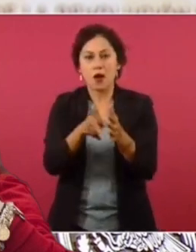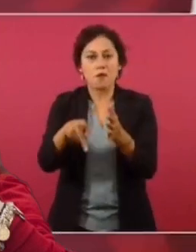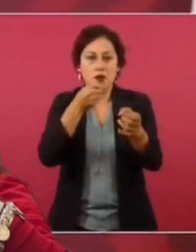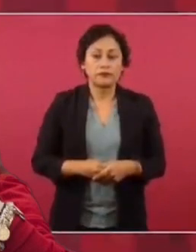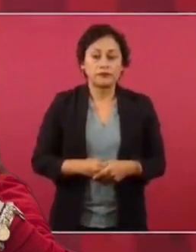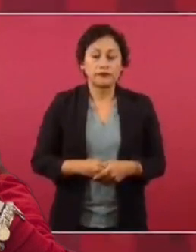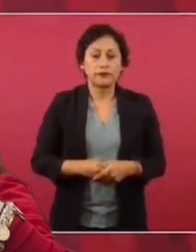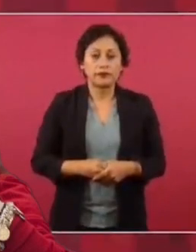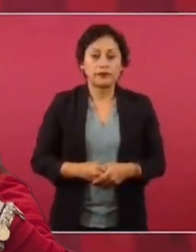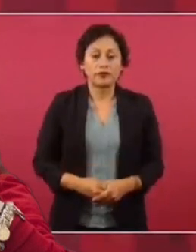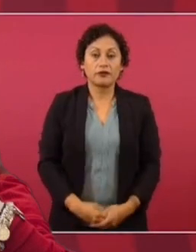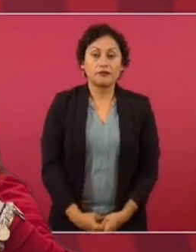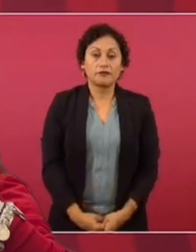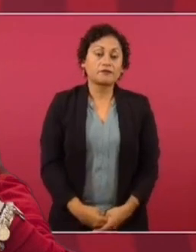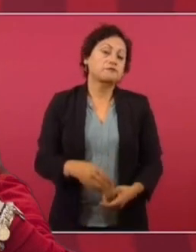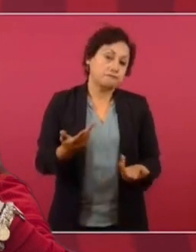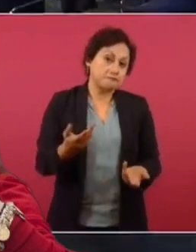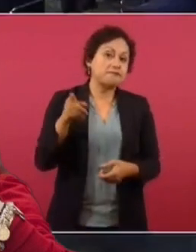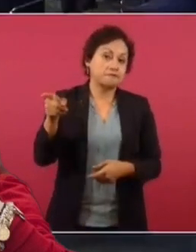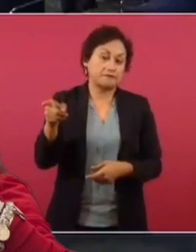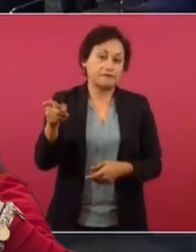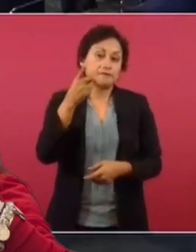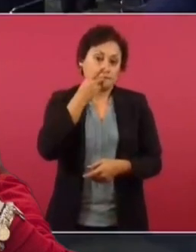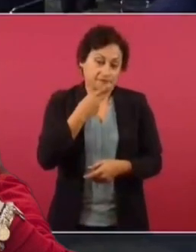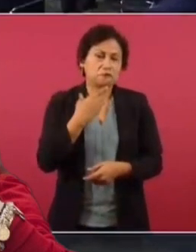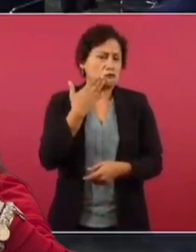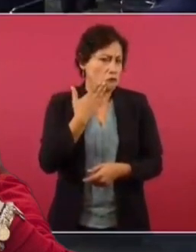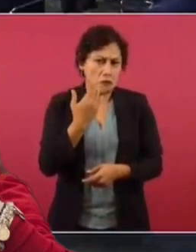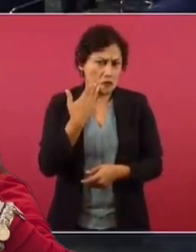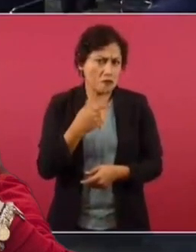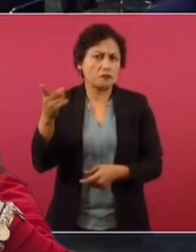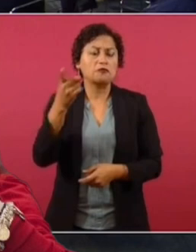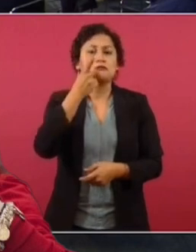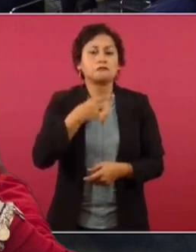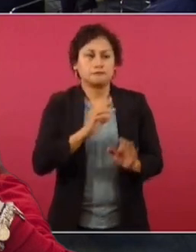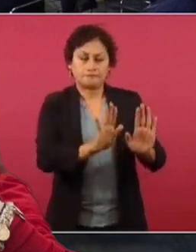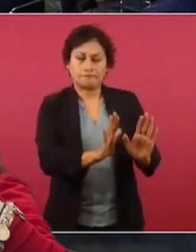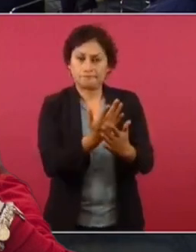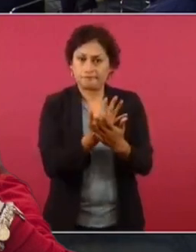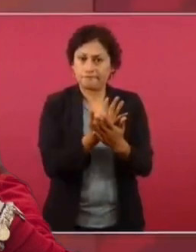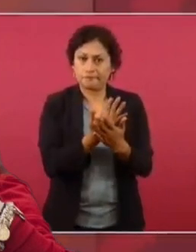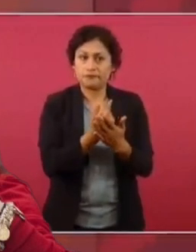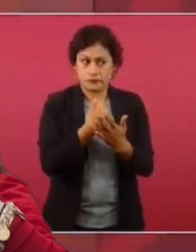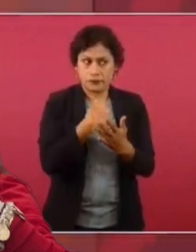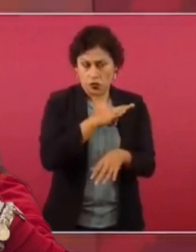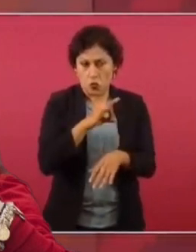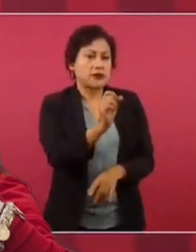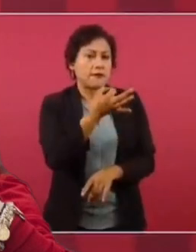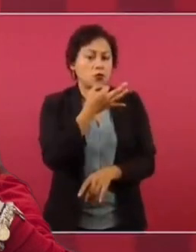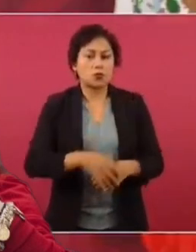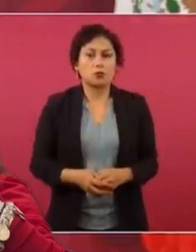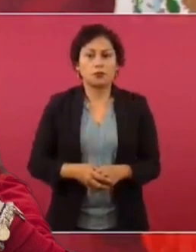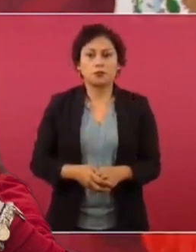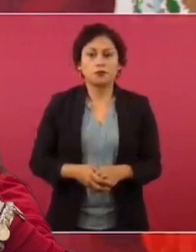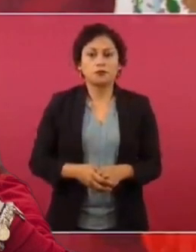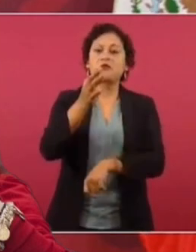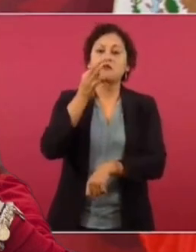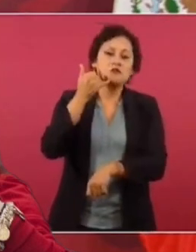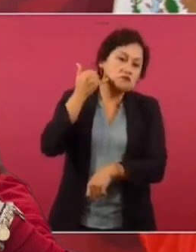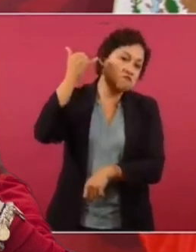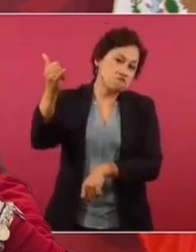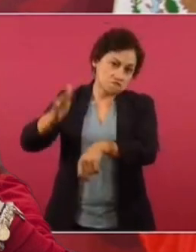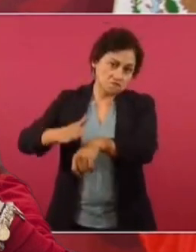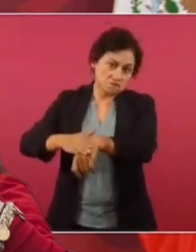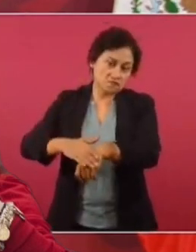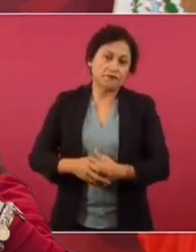conocer las grabaciones. Y muy amablemente me dijo, ¿me permites que yo le trate esto al presidente? Y ya le hablé,